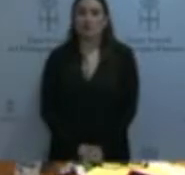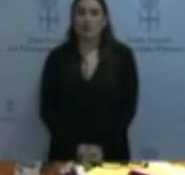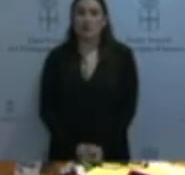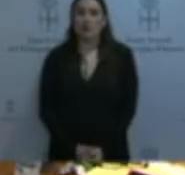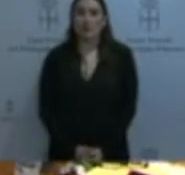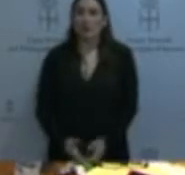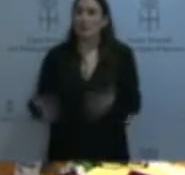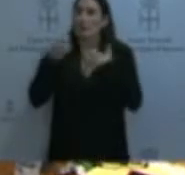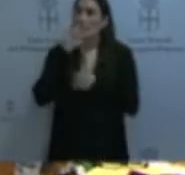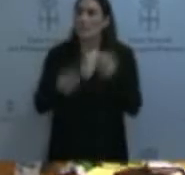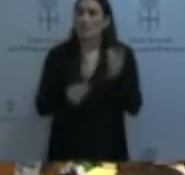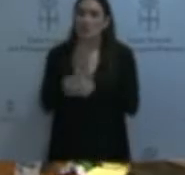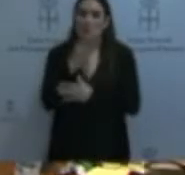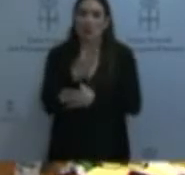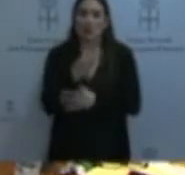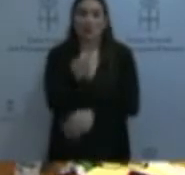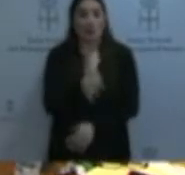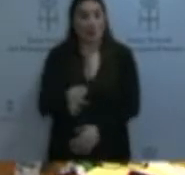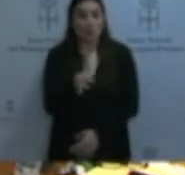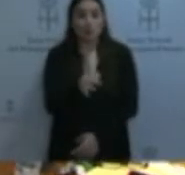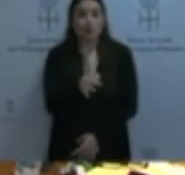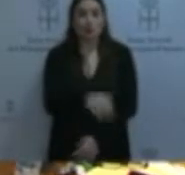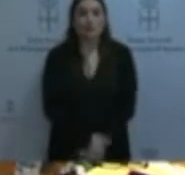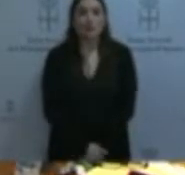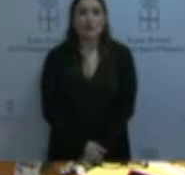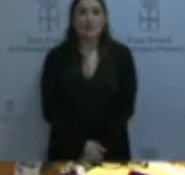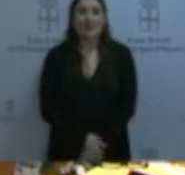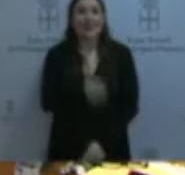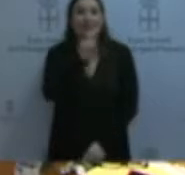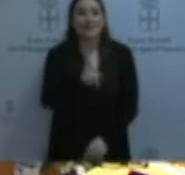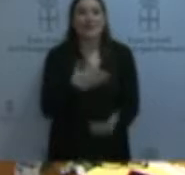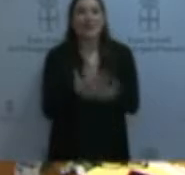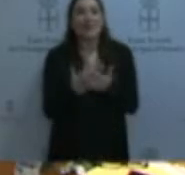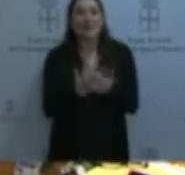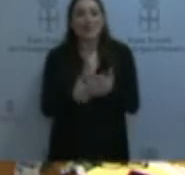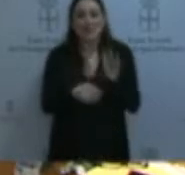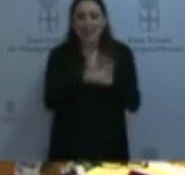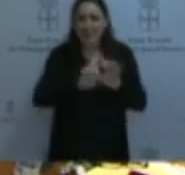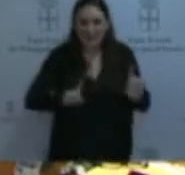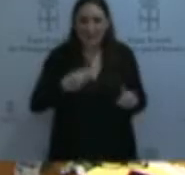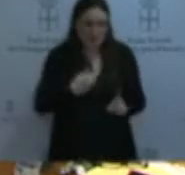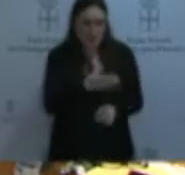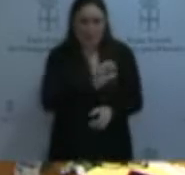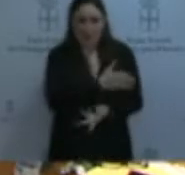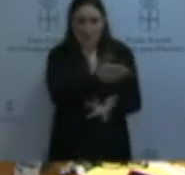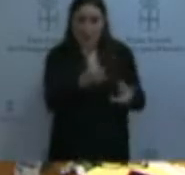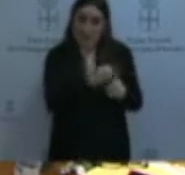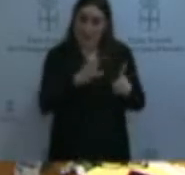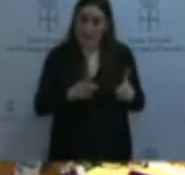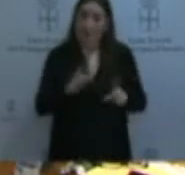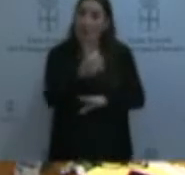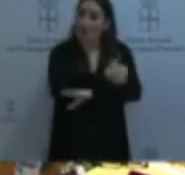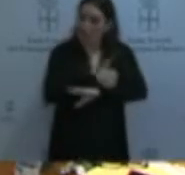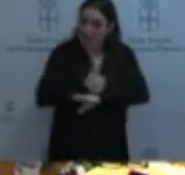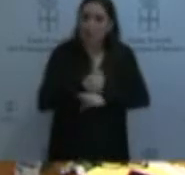Gracias, buenos días. Podemos también tenía esta proposición no de ley, señorías de Foro y Ciudadanos